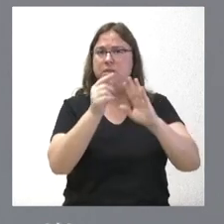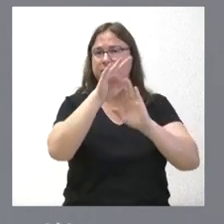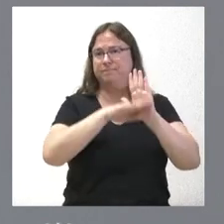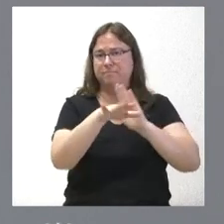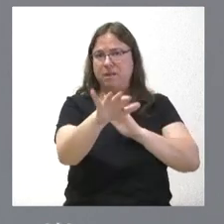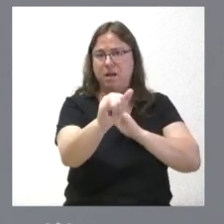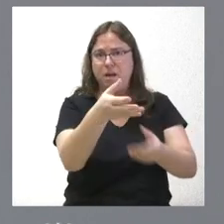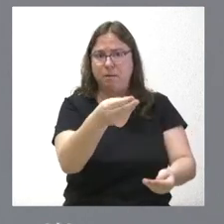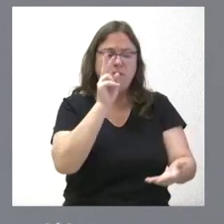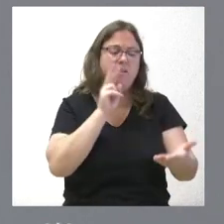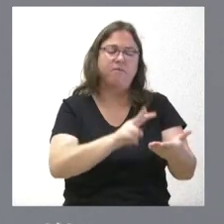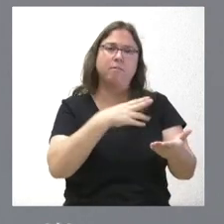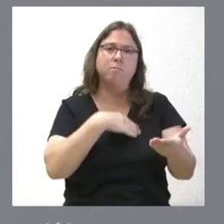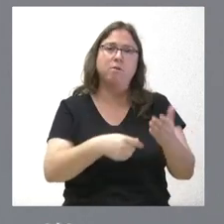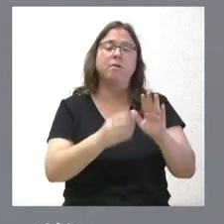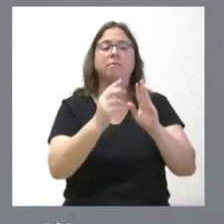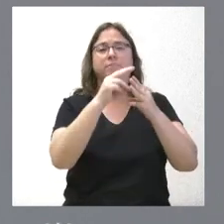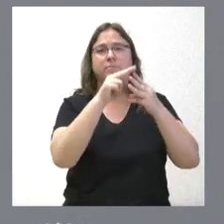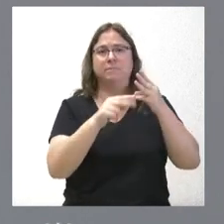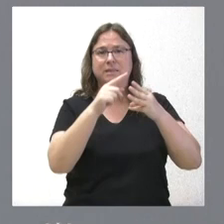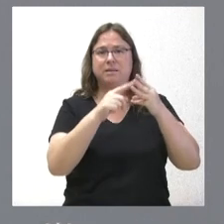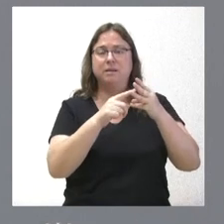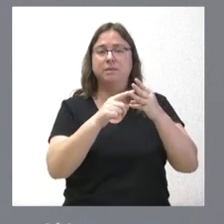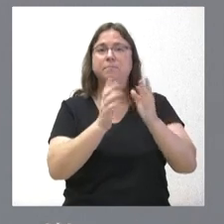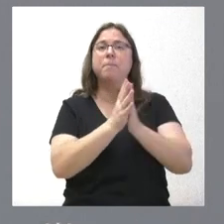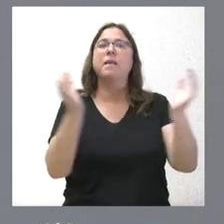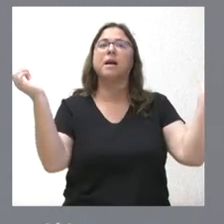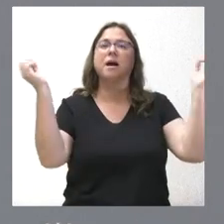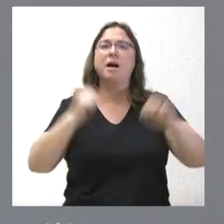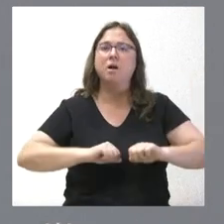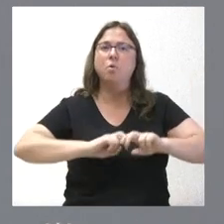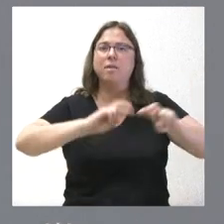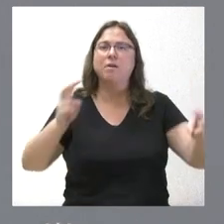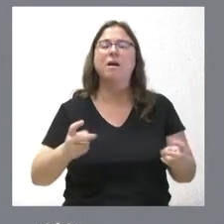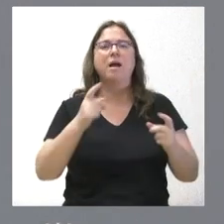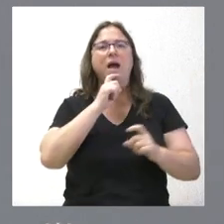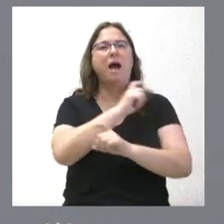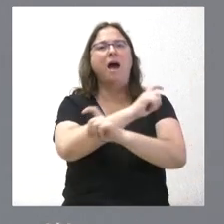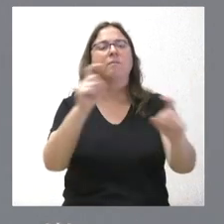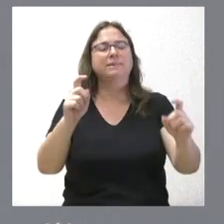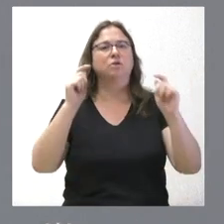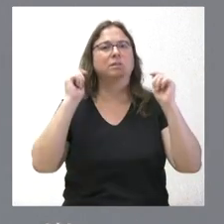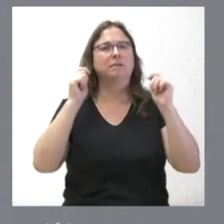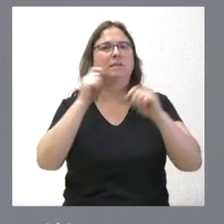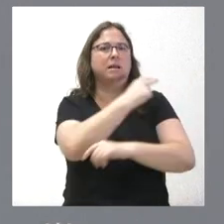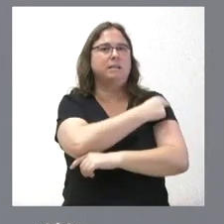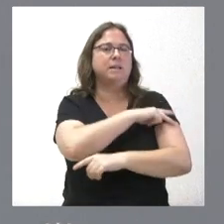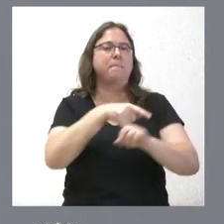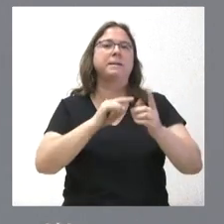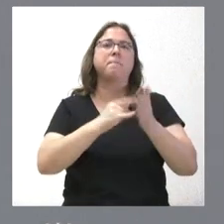documentación. El acuerdo en el que se actualizaban los niveles de alerta sanitaria y el plan de medidas de prevención y control.